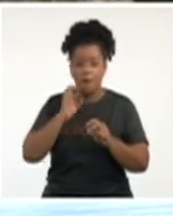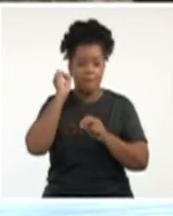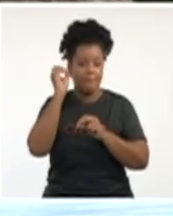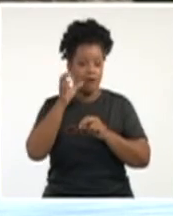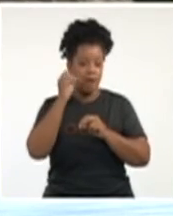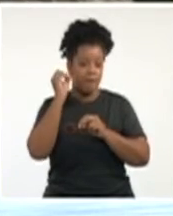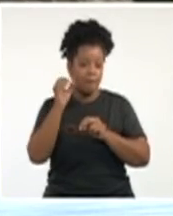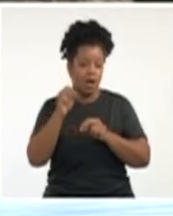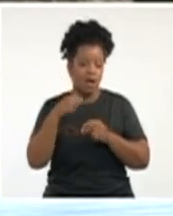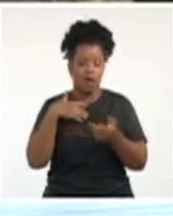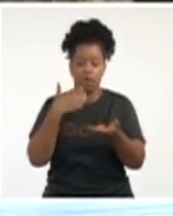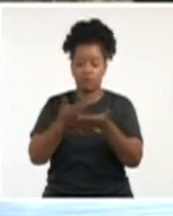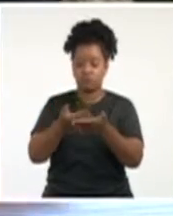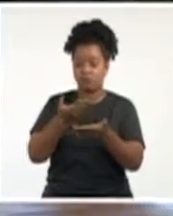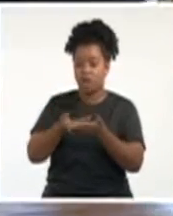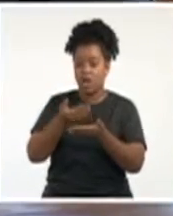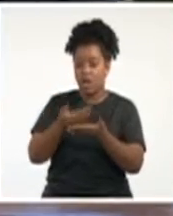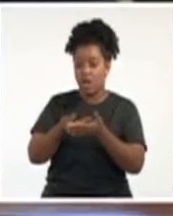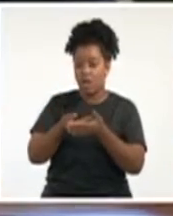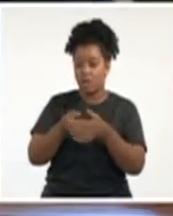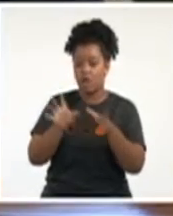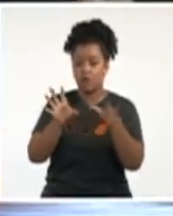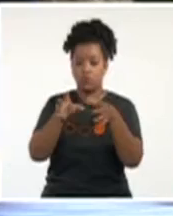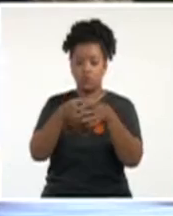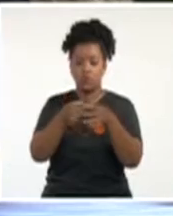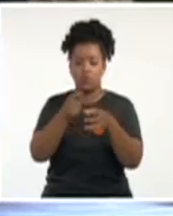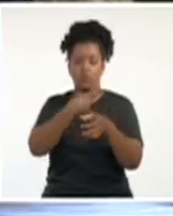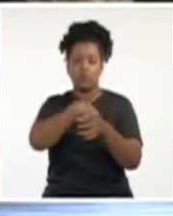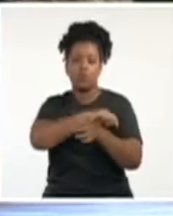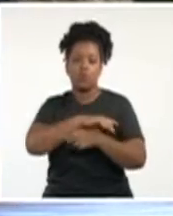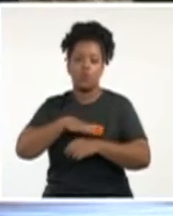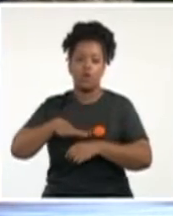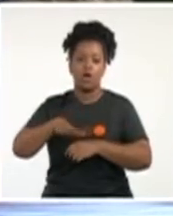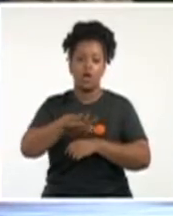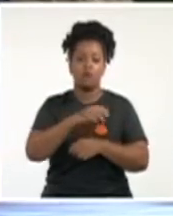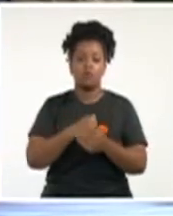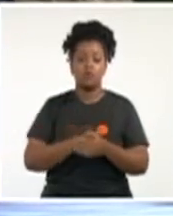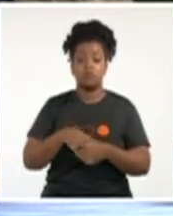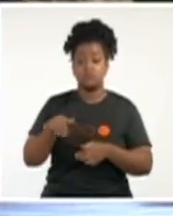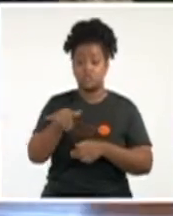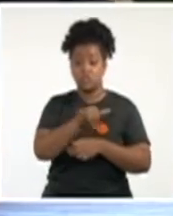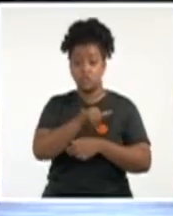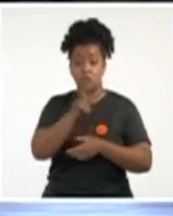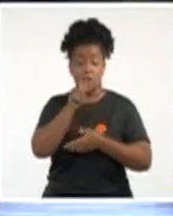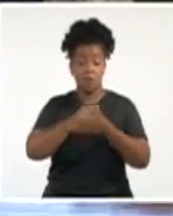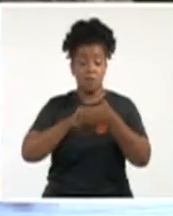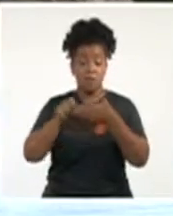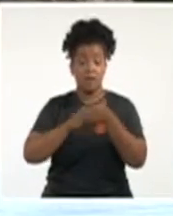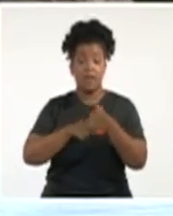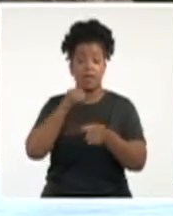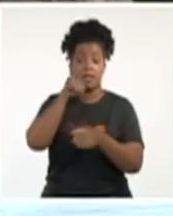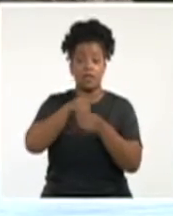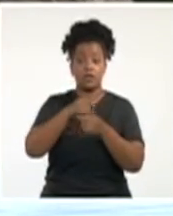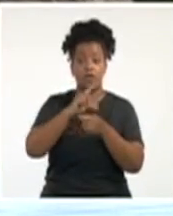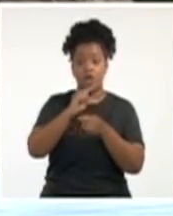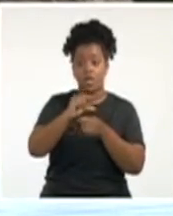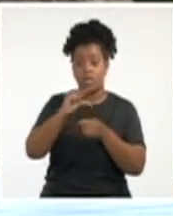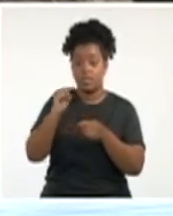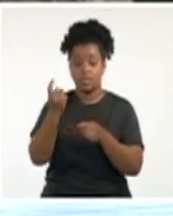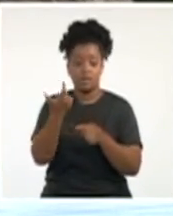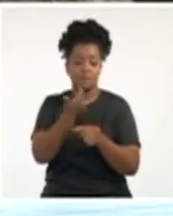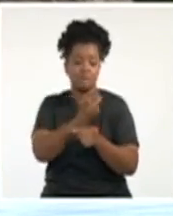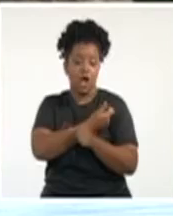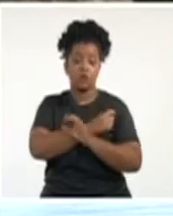ensayos clínicos. Y ello incluye hasta llegar a los cinco candidatos vacunales y la vacuna, como aquí ya tenemos, y es